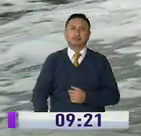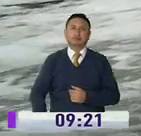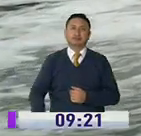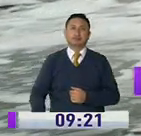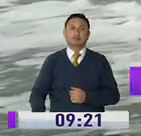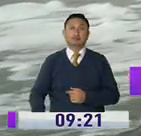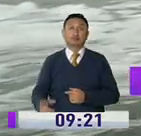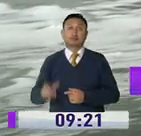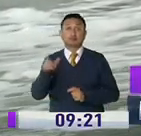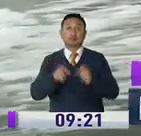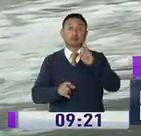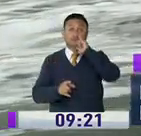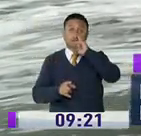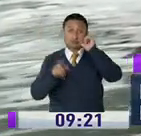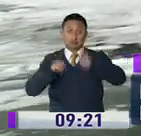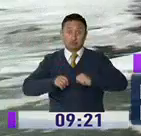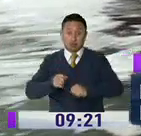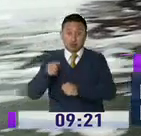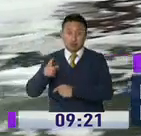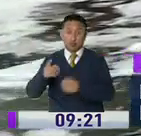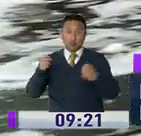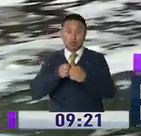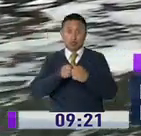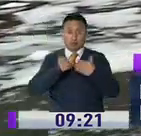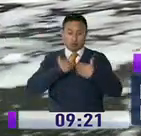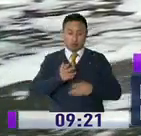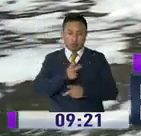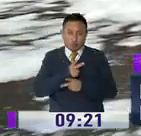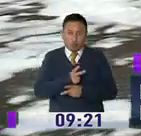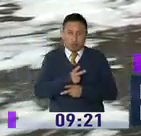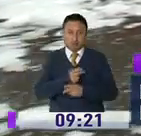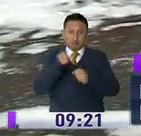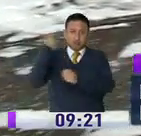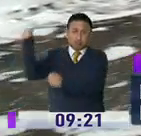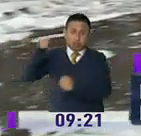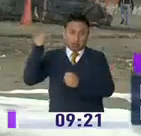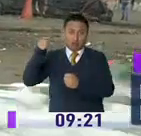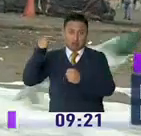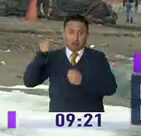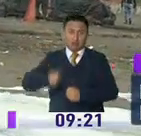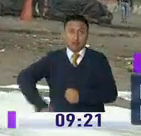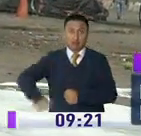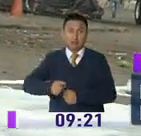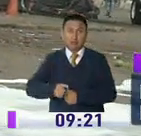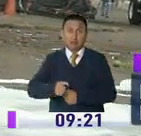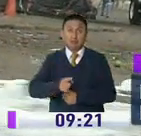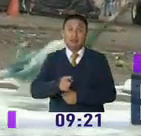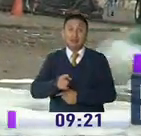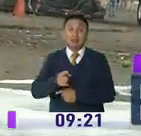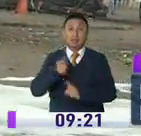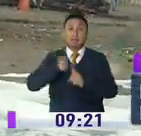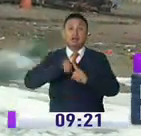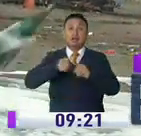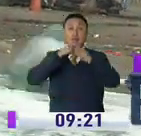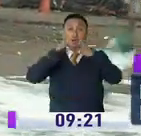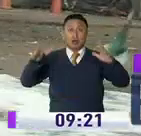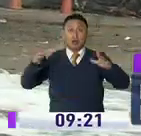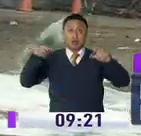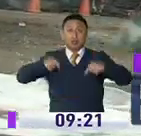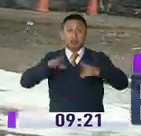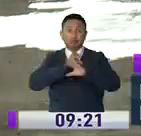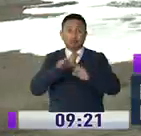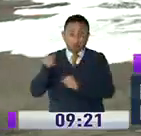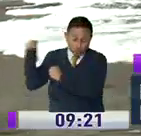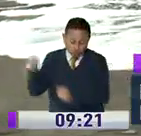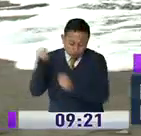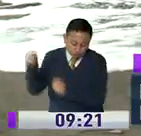Fueron varios trabajadores los que con su equipo de protección y con escoba en mano, procedieron a desinfectar el mercado mayorista al sur